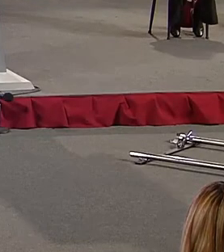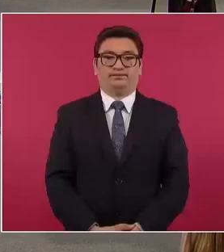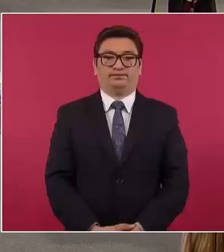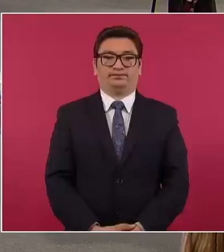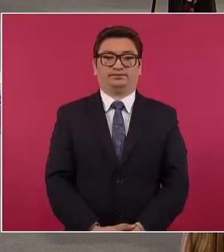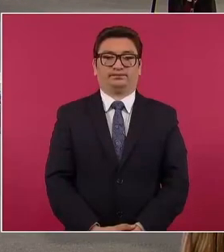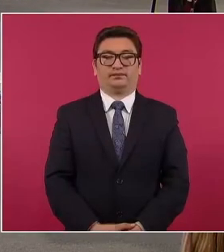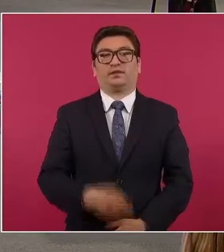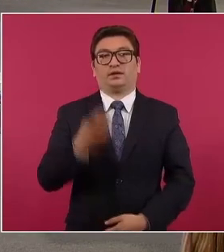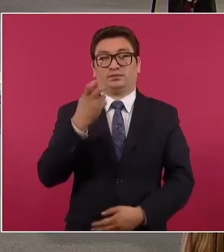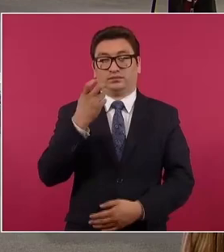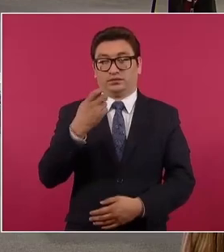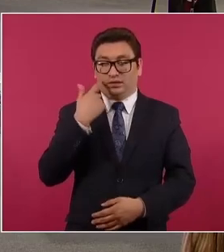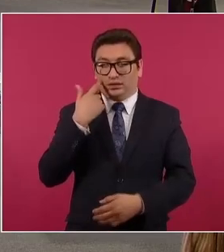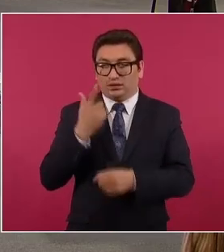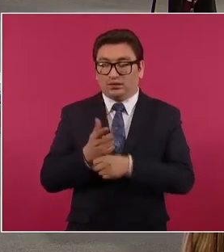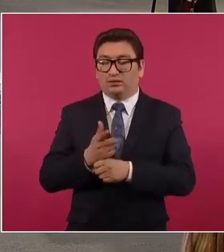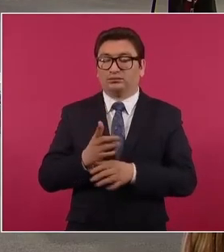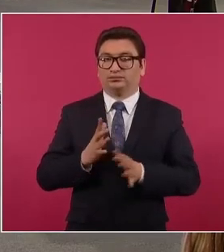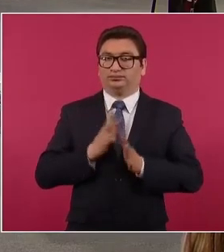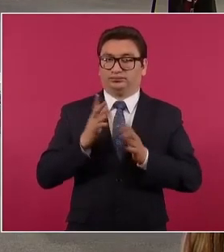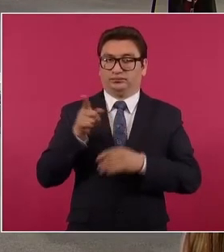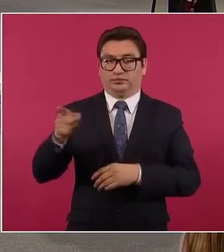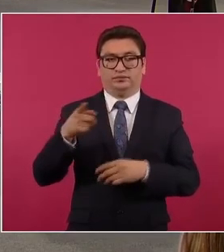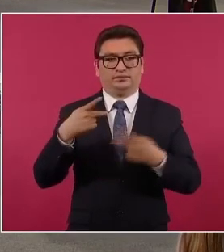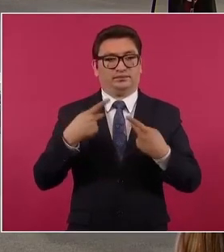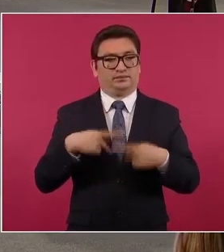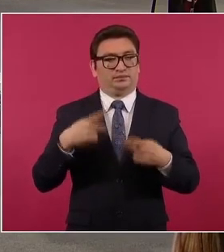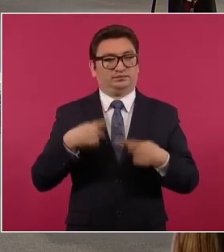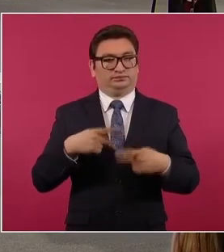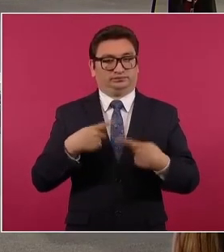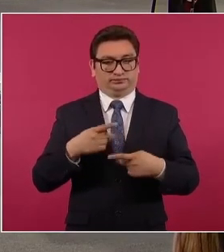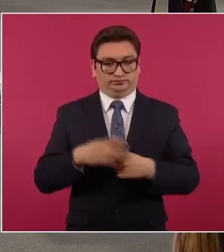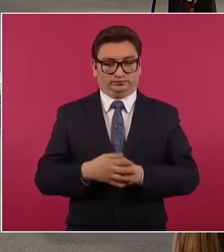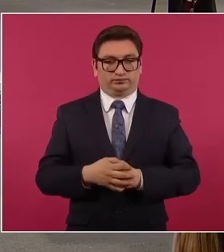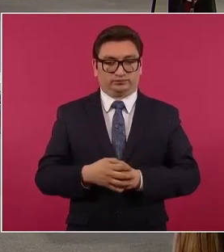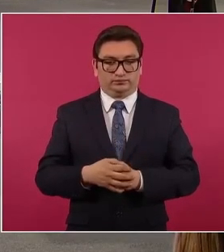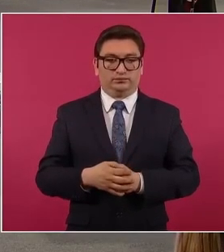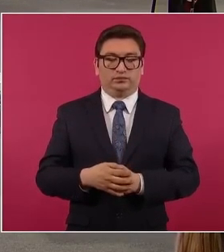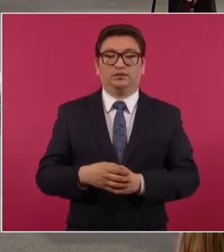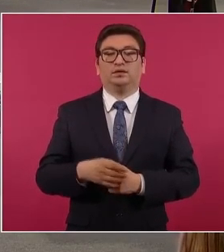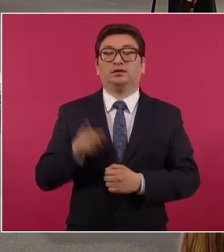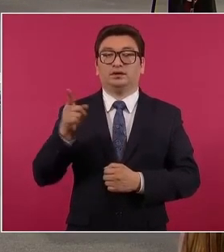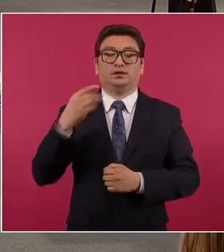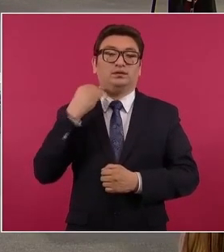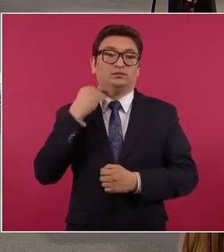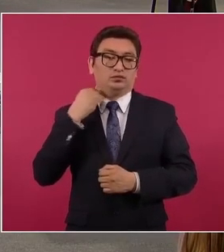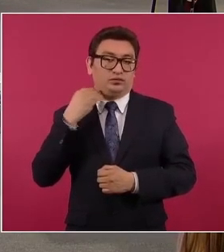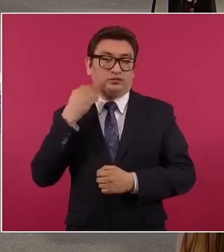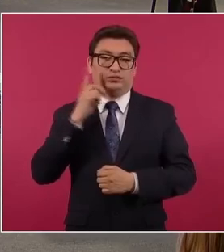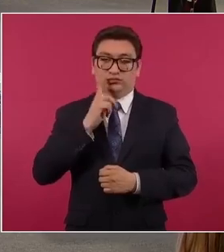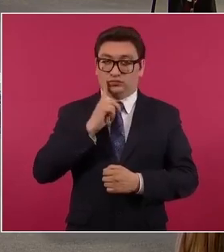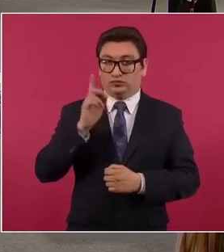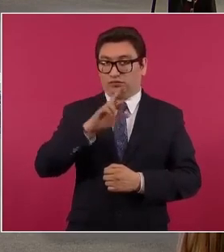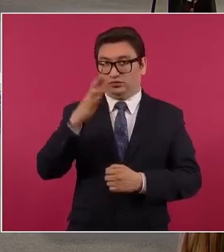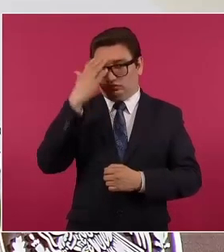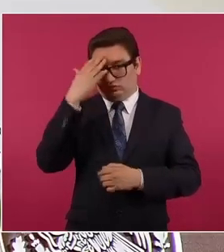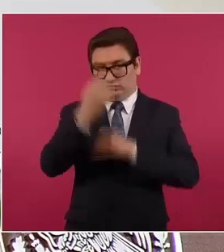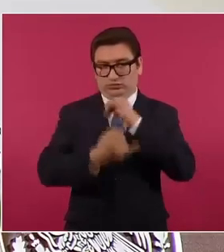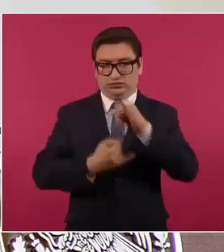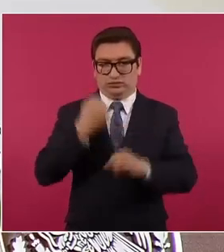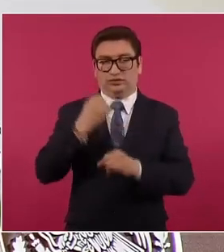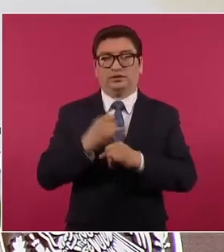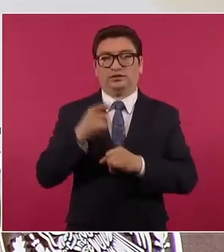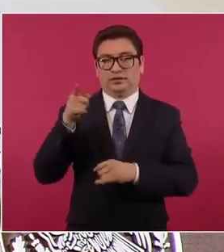y esta persona que es Ana Laura Magaloni, que es una abogada muy destacada, muy reconocida a nivel internacional,